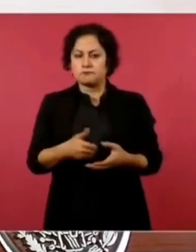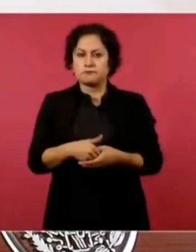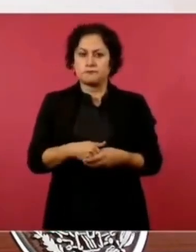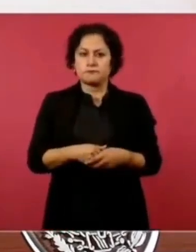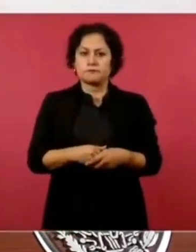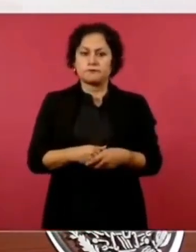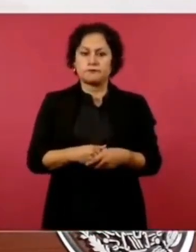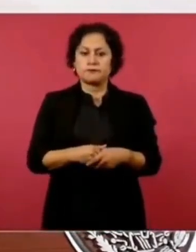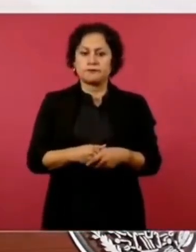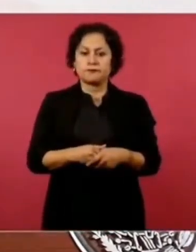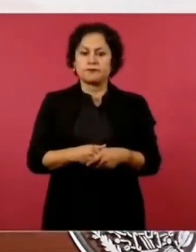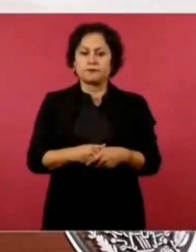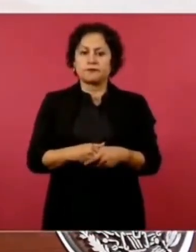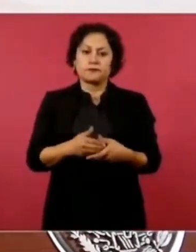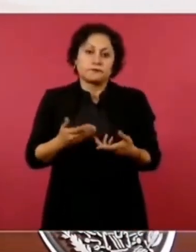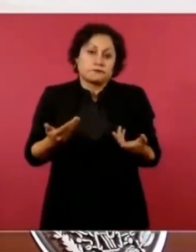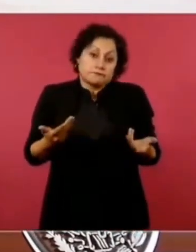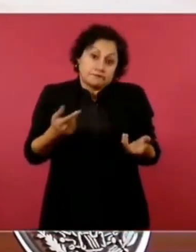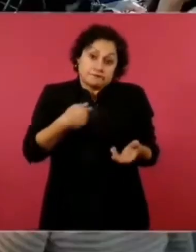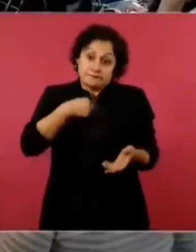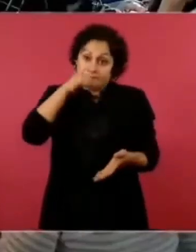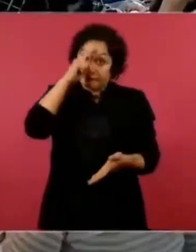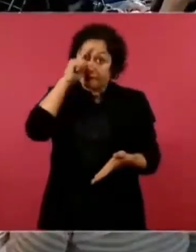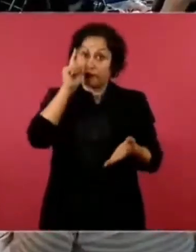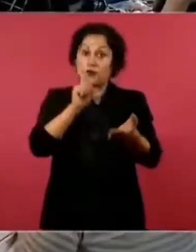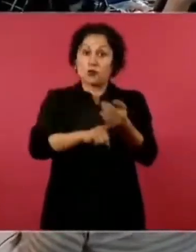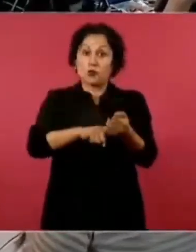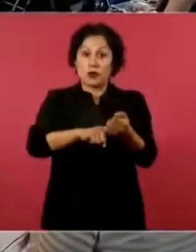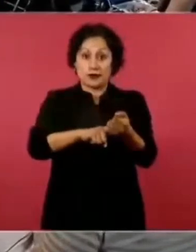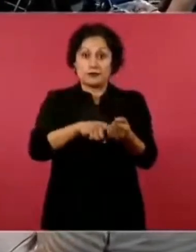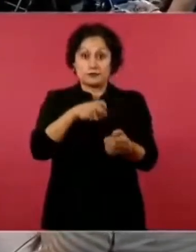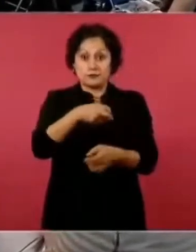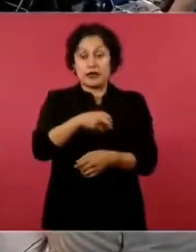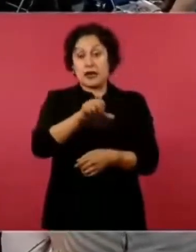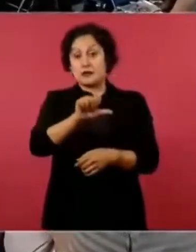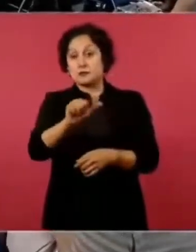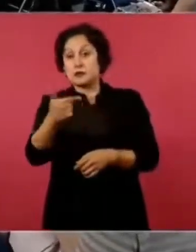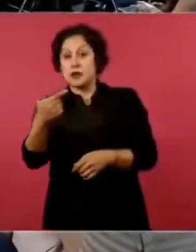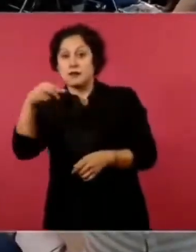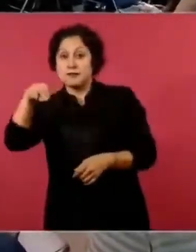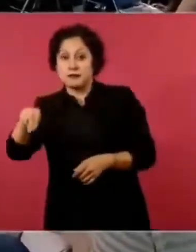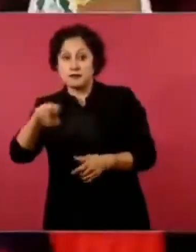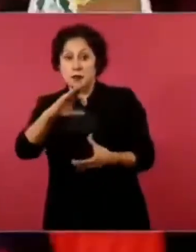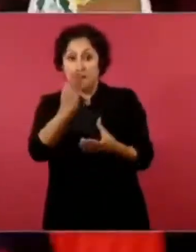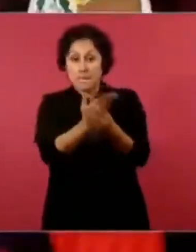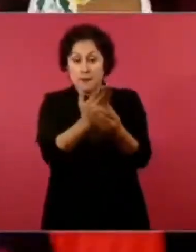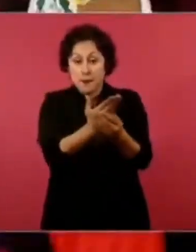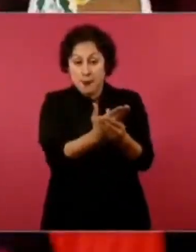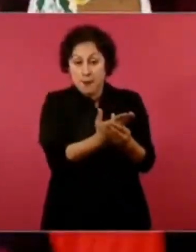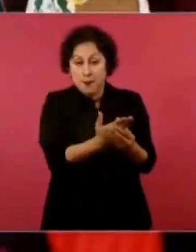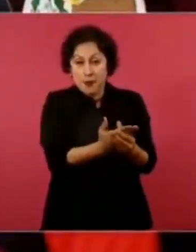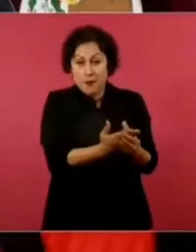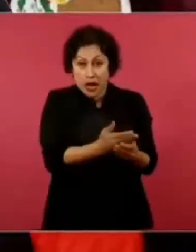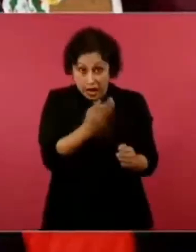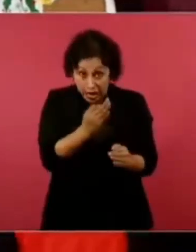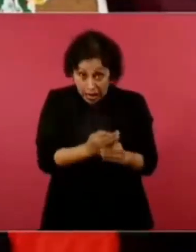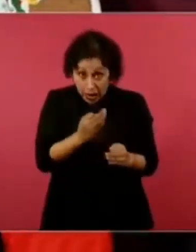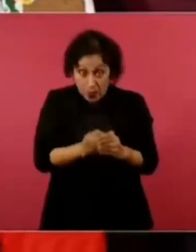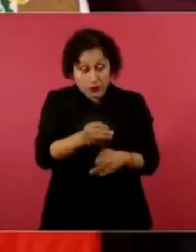Pues en el Archivo General de la Nación se está ahora ordenando todo,